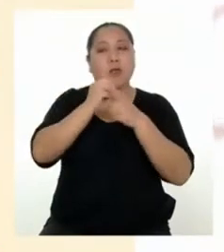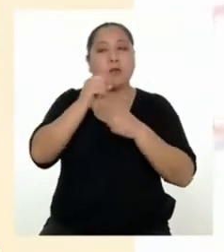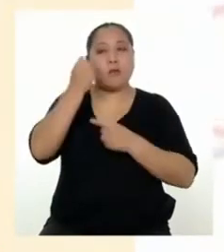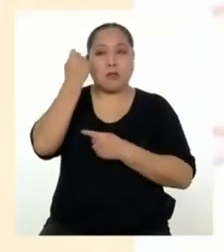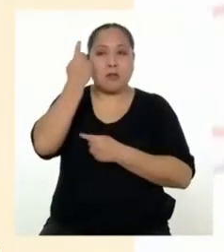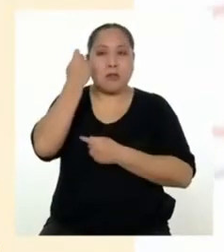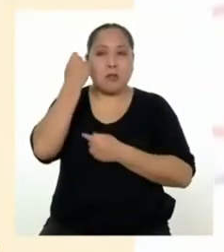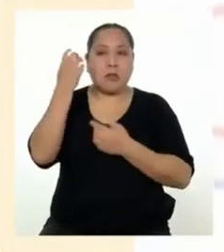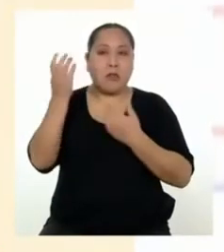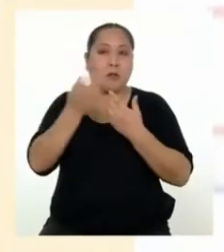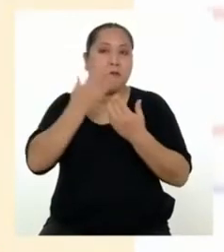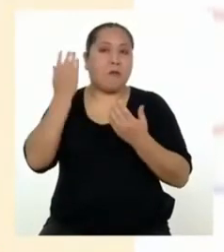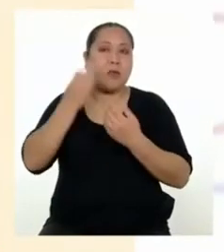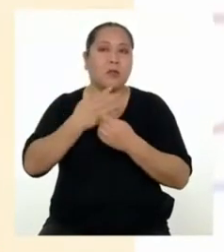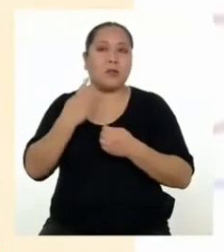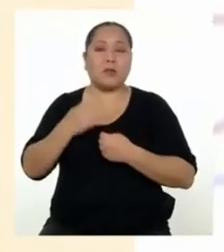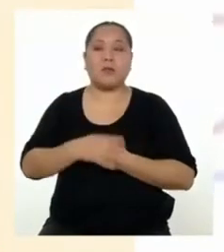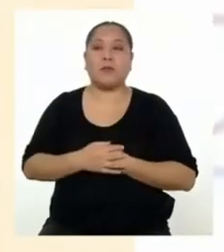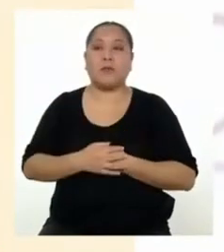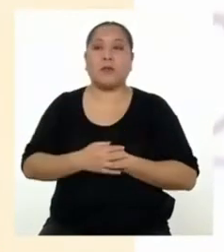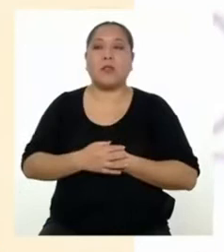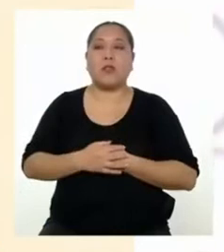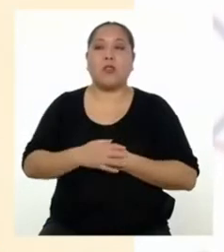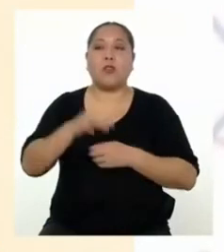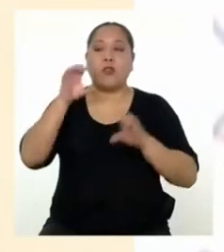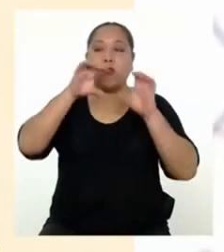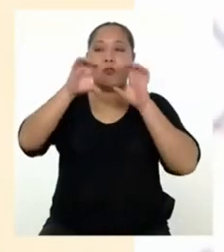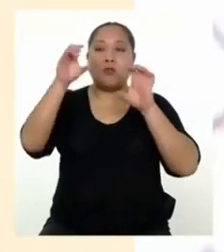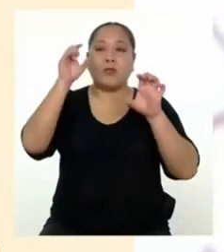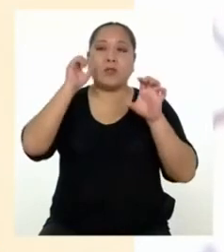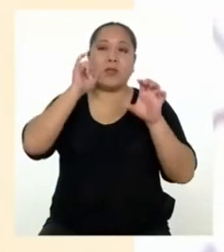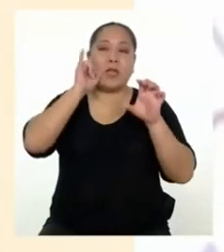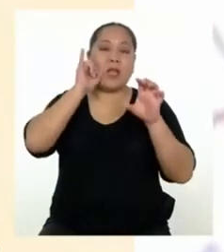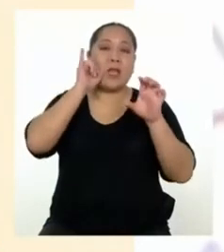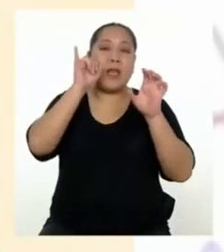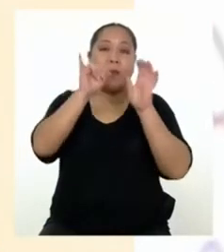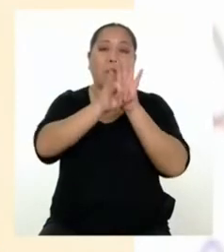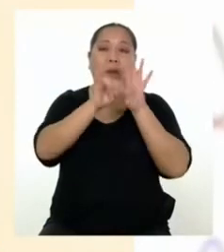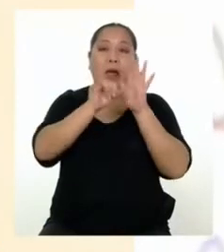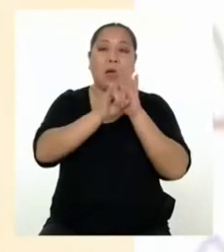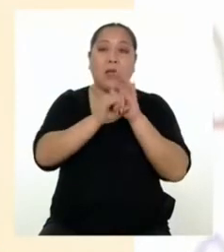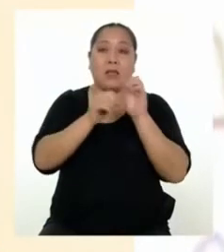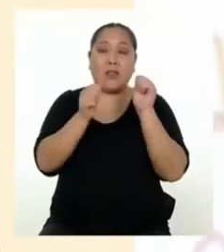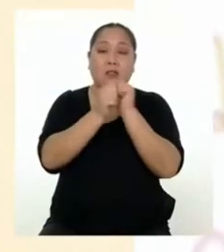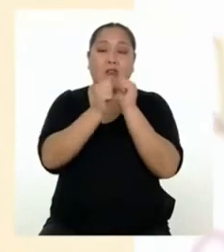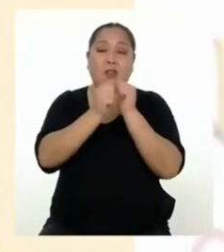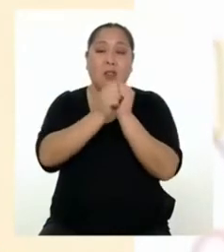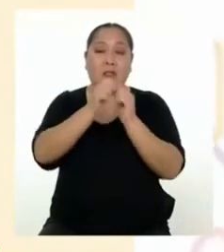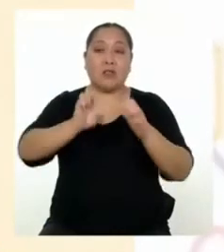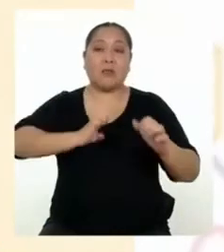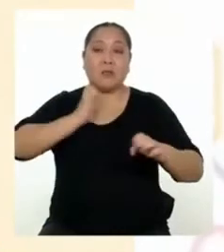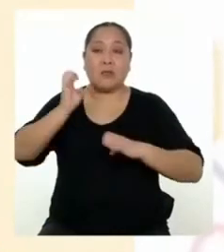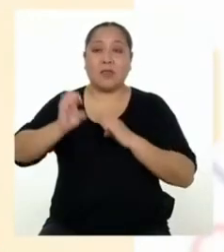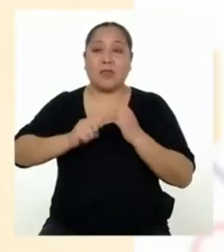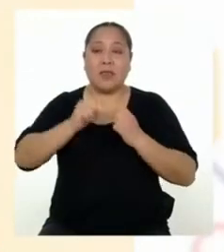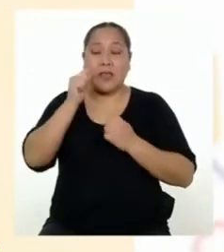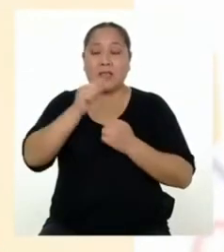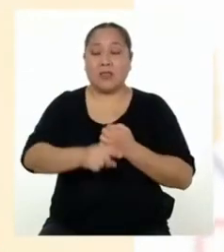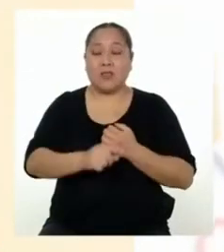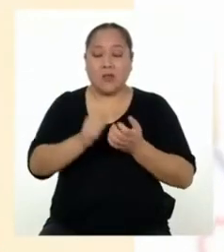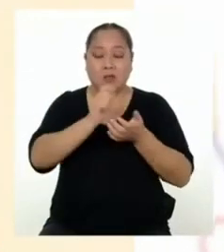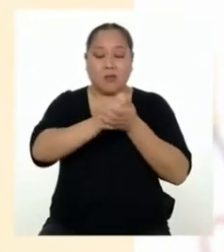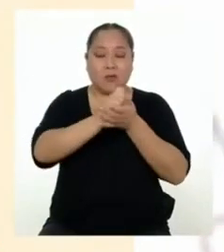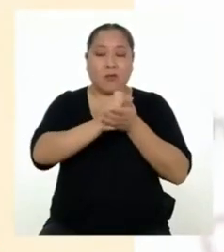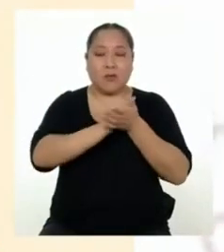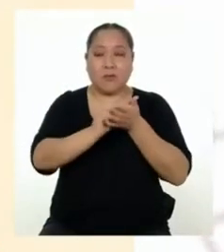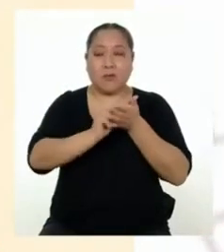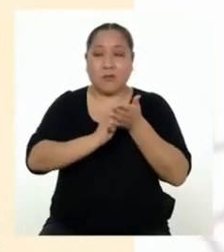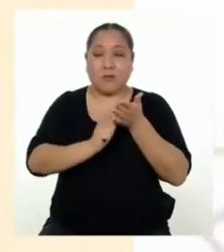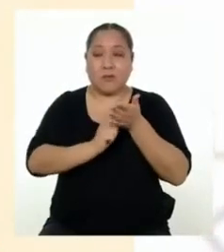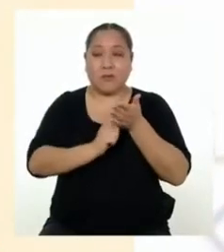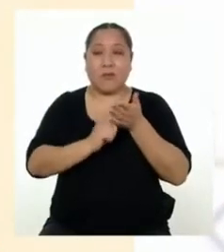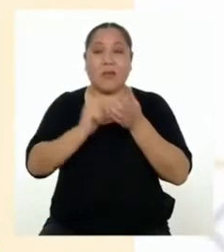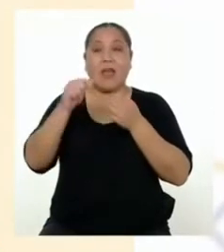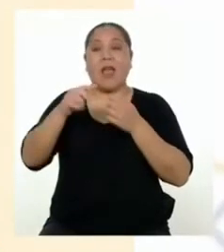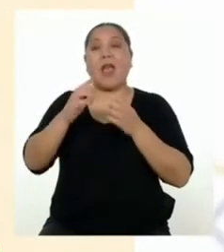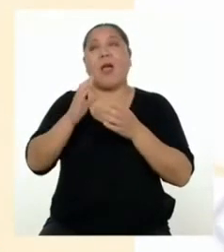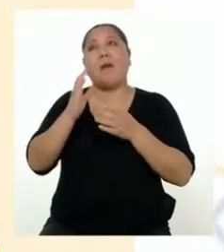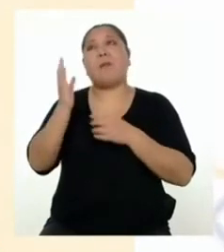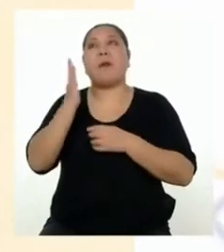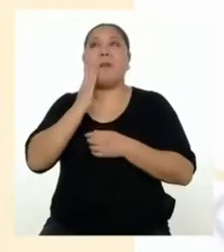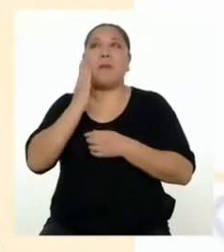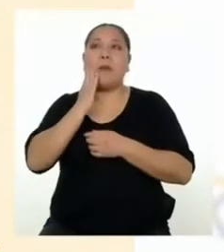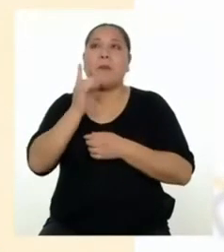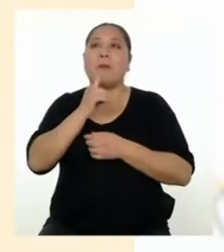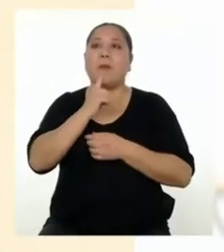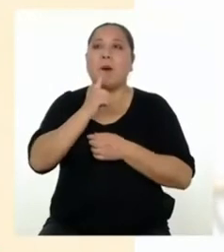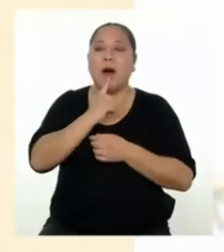comprendía fácilmente. Los emoticones, junto a las recomendaciones, hicieron que el texto fuera más amigable para madres, padres y toda la